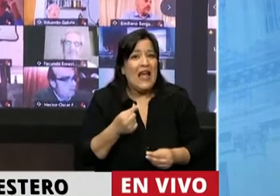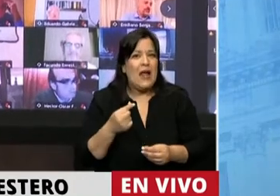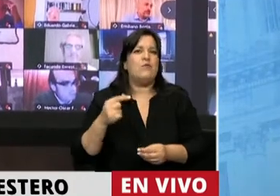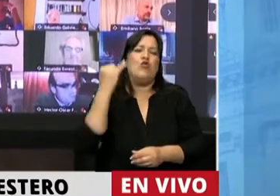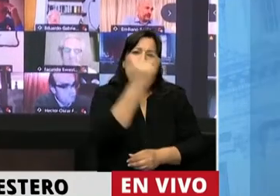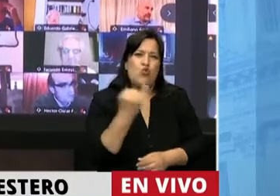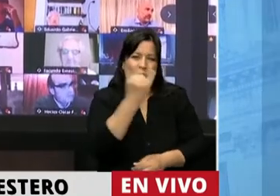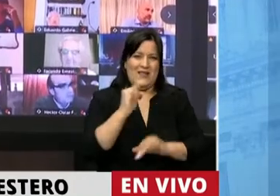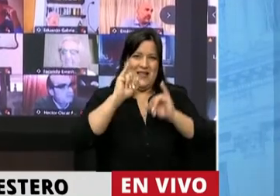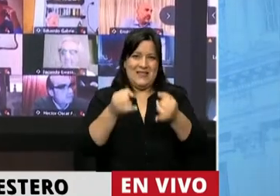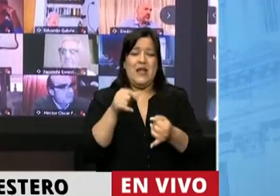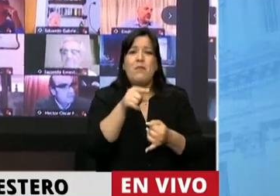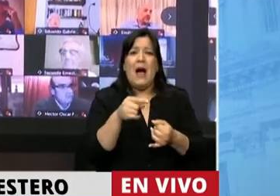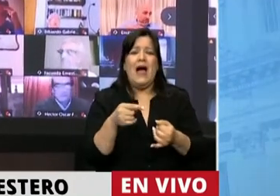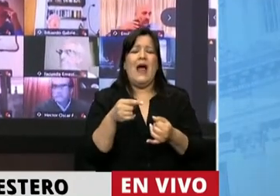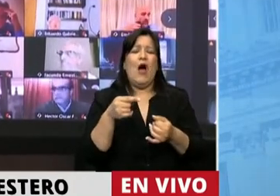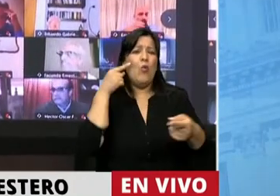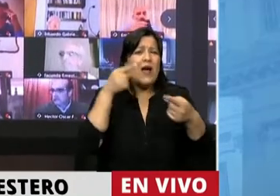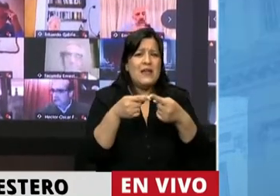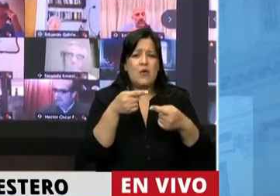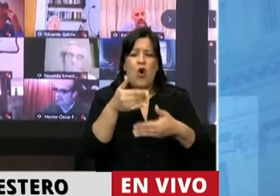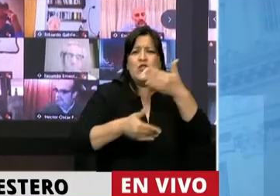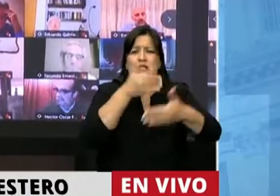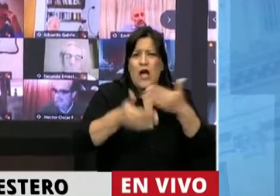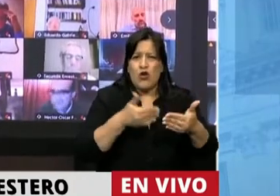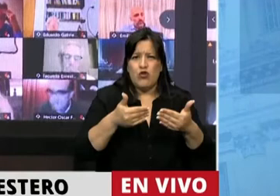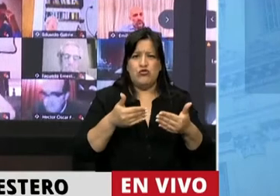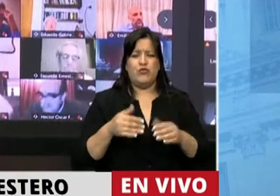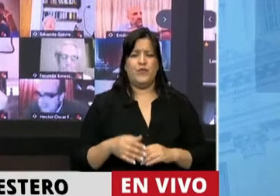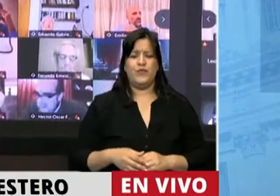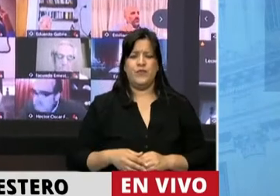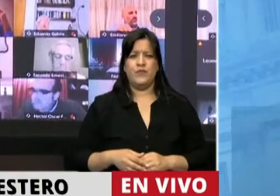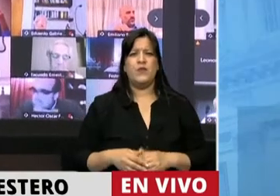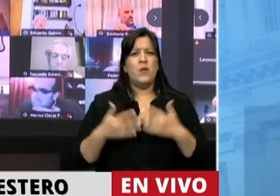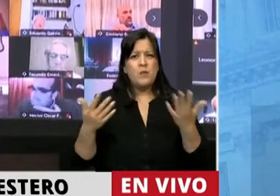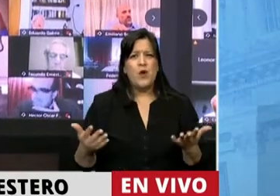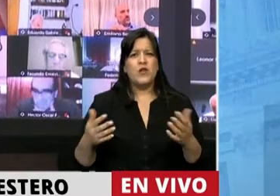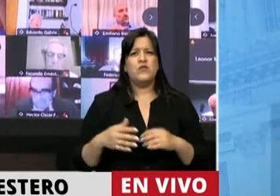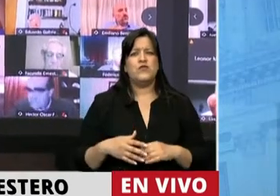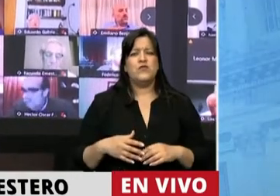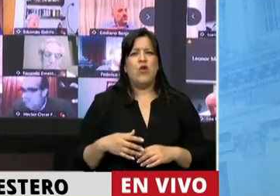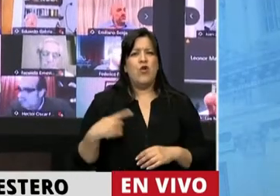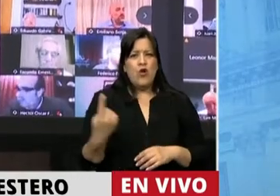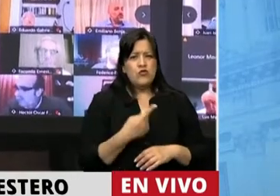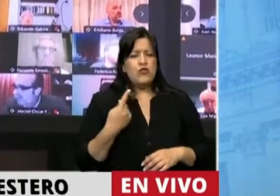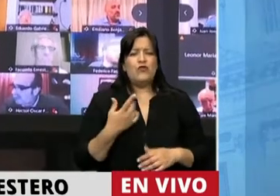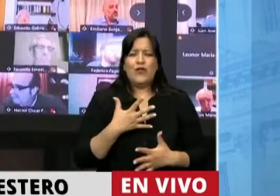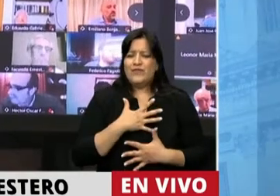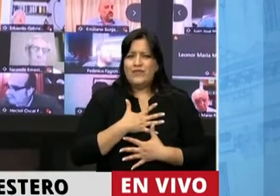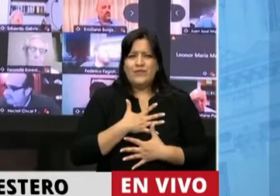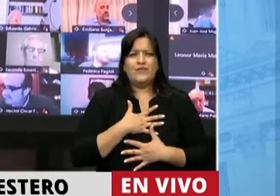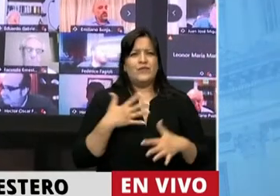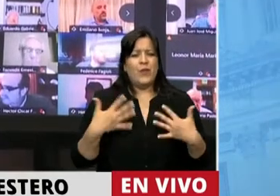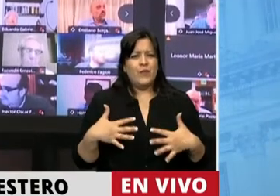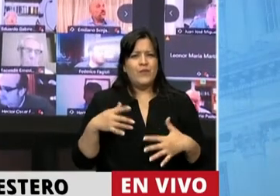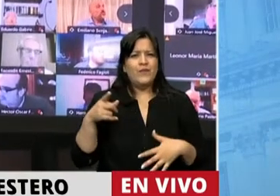sirve para nuestro desarrollo, sirve para nuestro despegue. Por eso, porque llevamos muy alto, muy profundo, nos